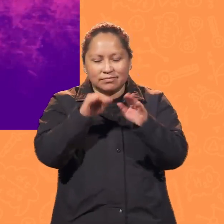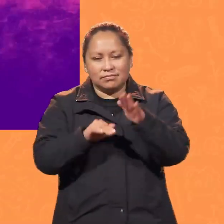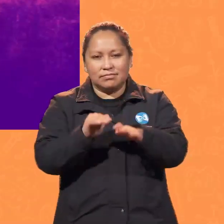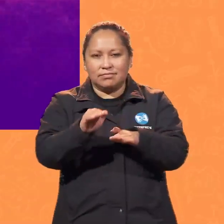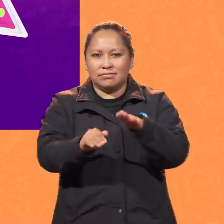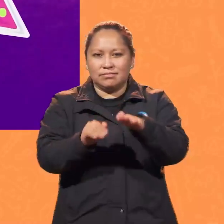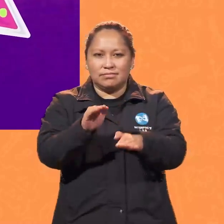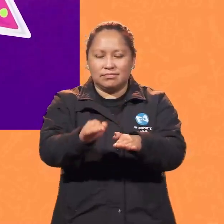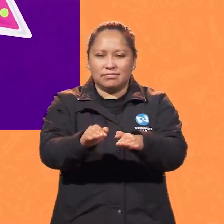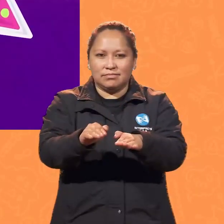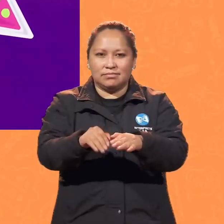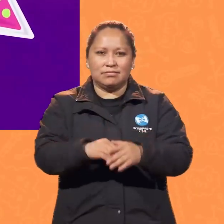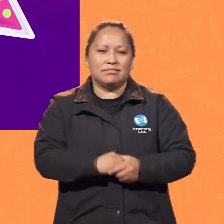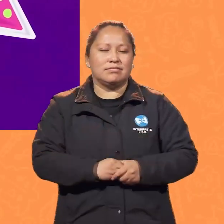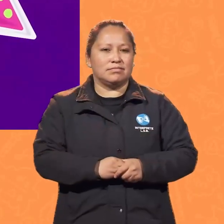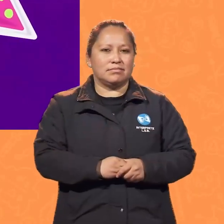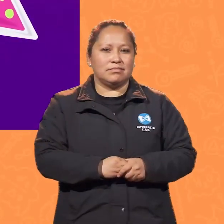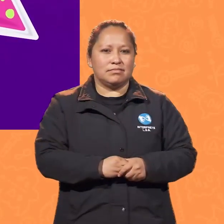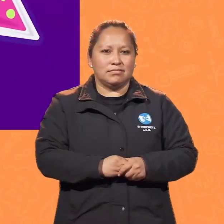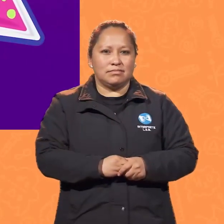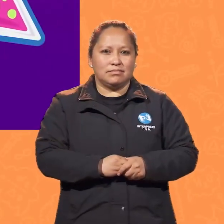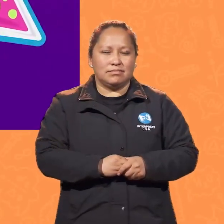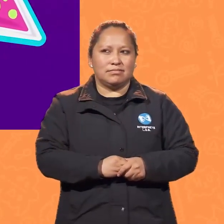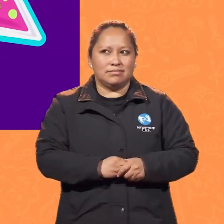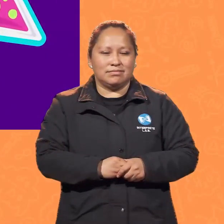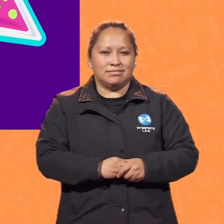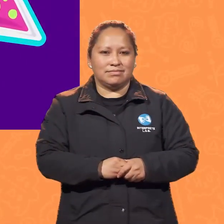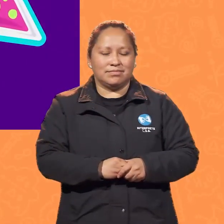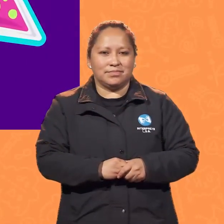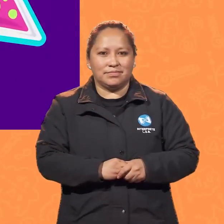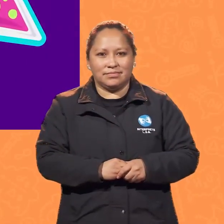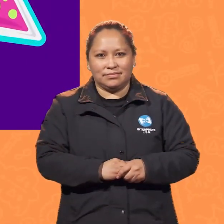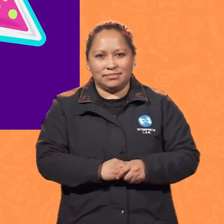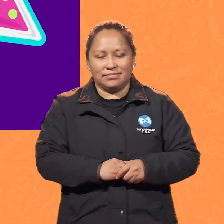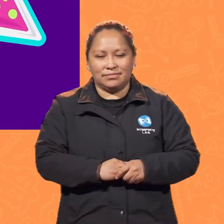¡Explorando Ando! ¡Explorando Ando!